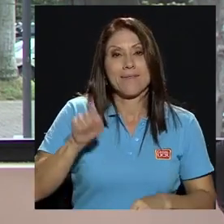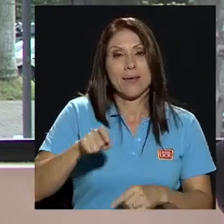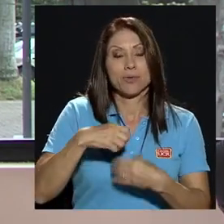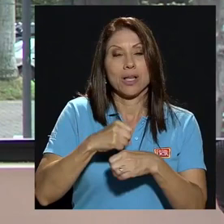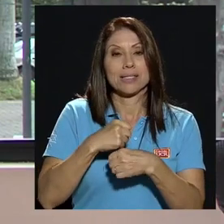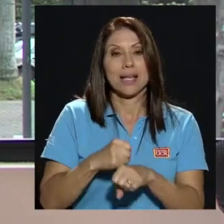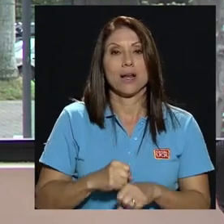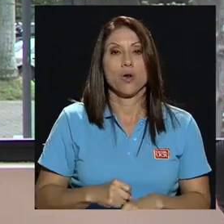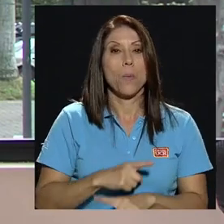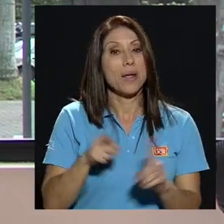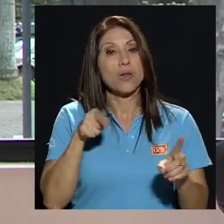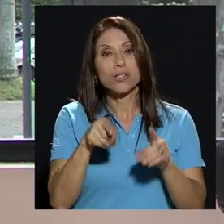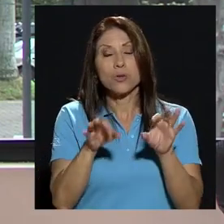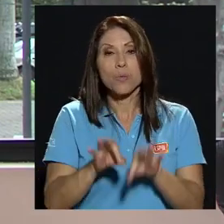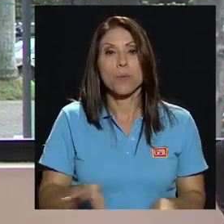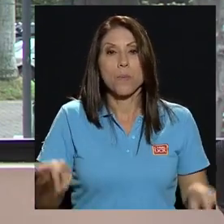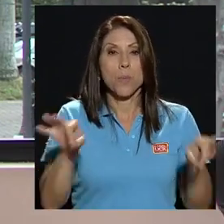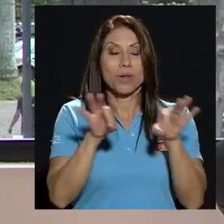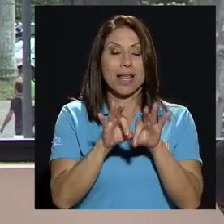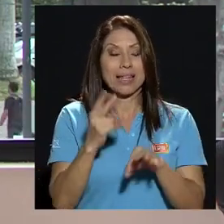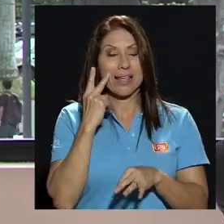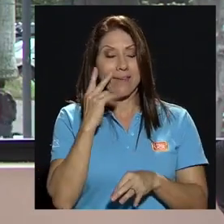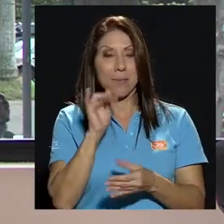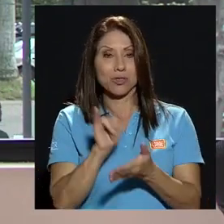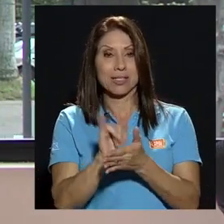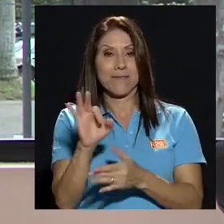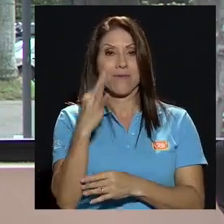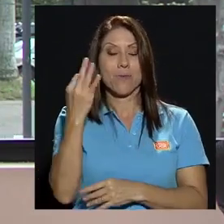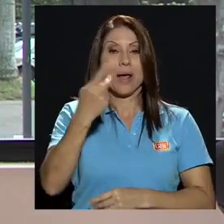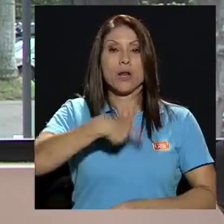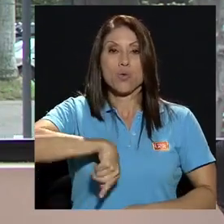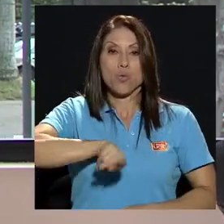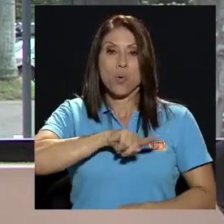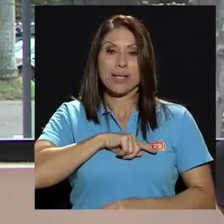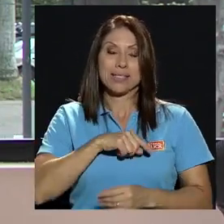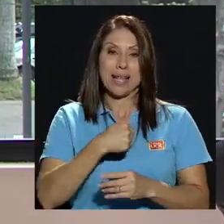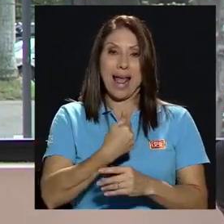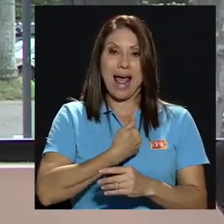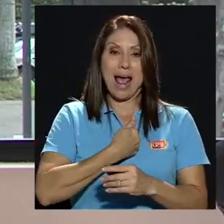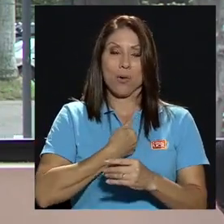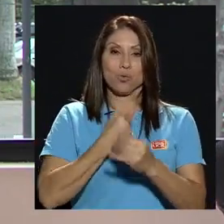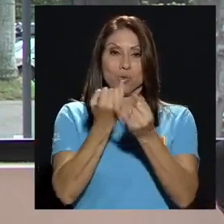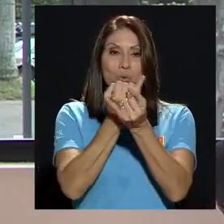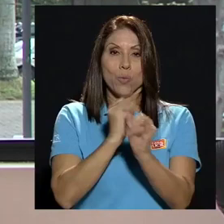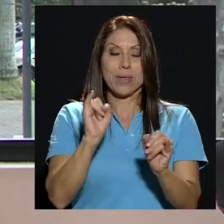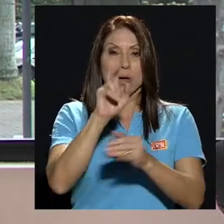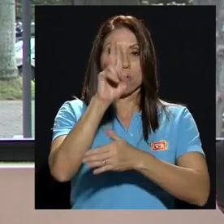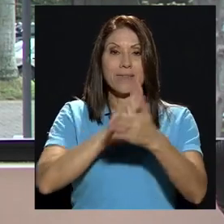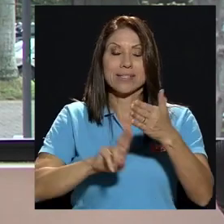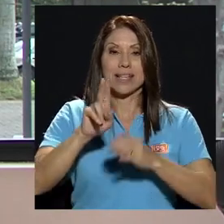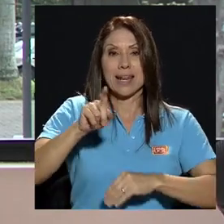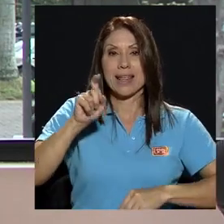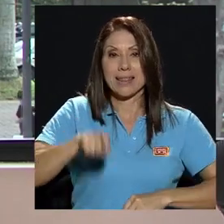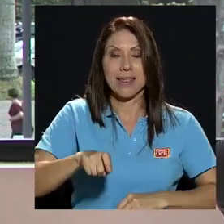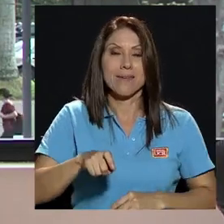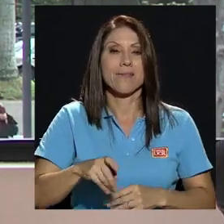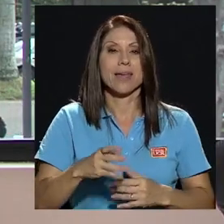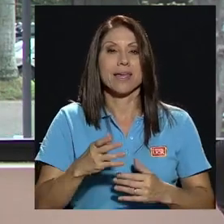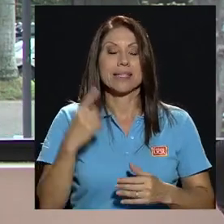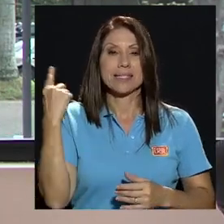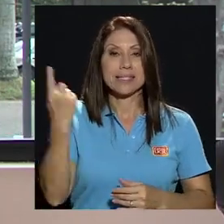que esto lo veamos a través de ese cristal es nuestra autonomía universitaria la que debe de estar